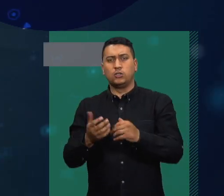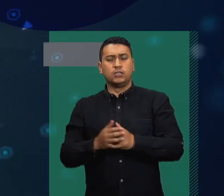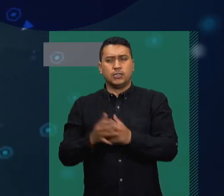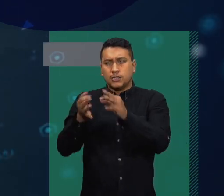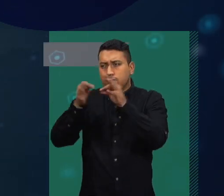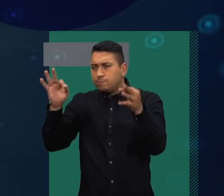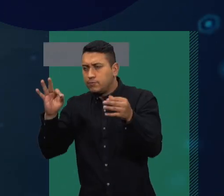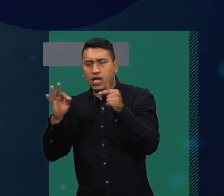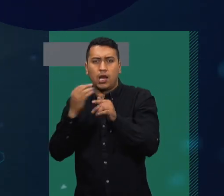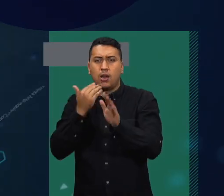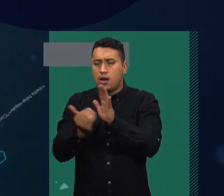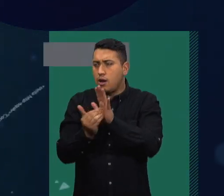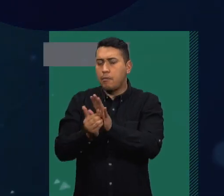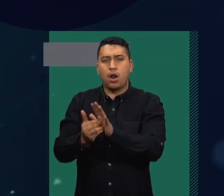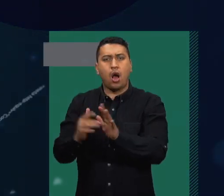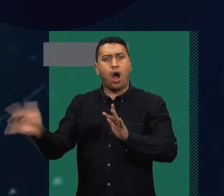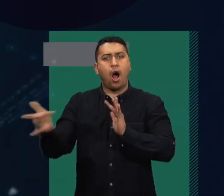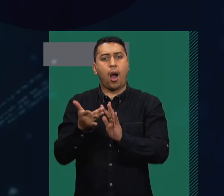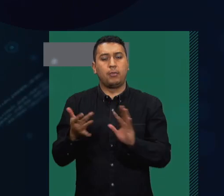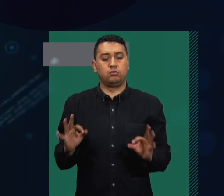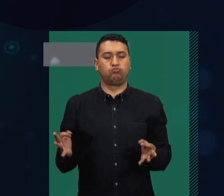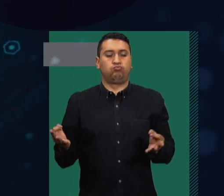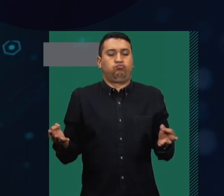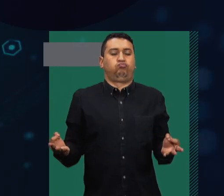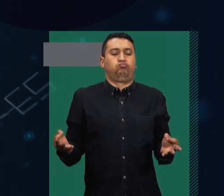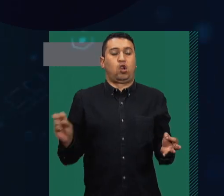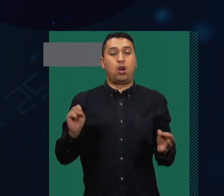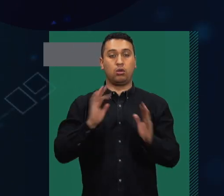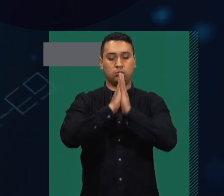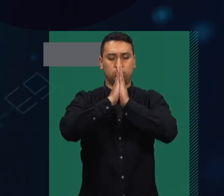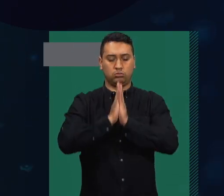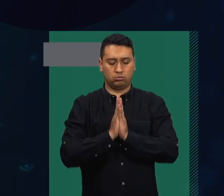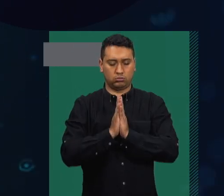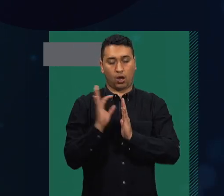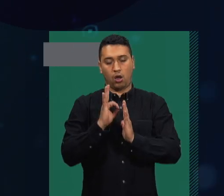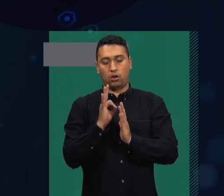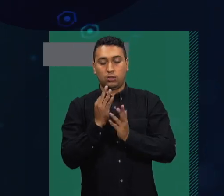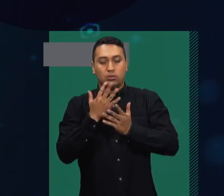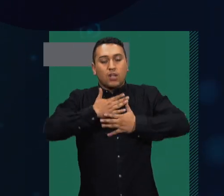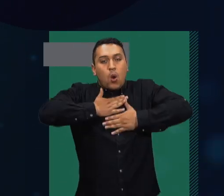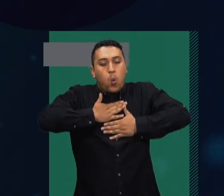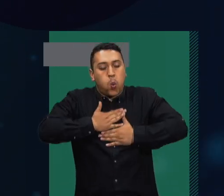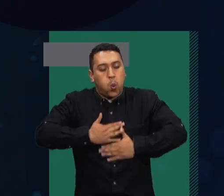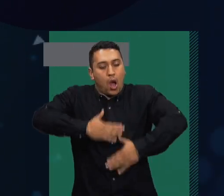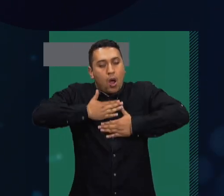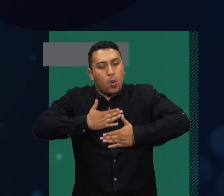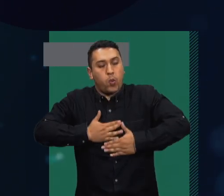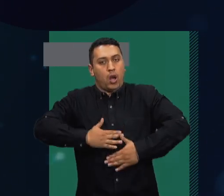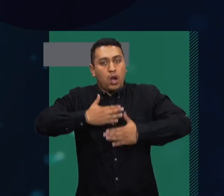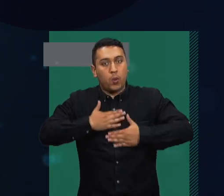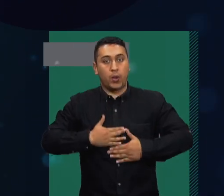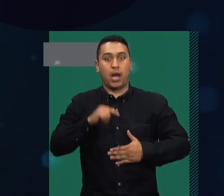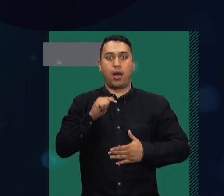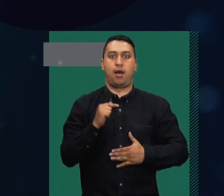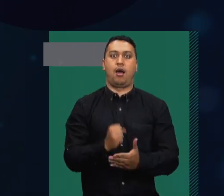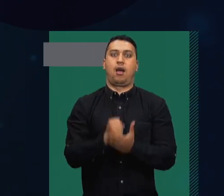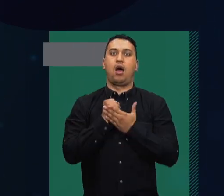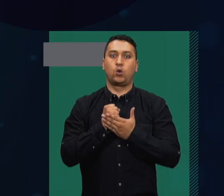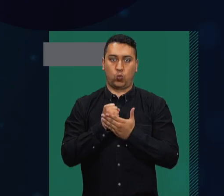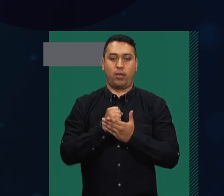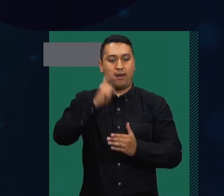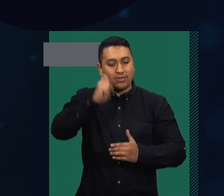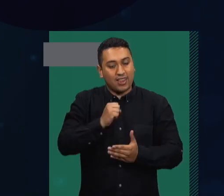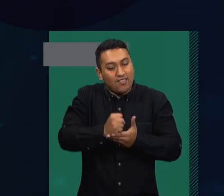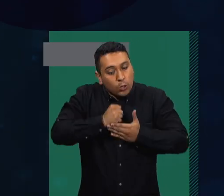Y lo tercero, esa es una época para